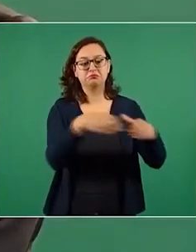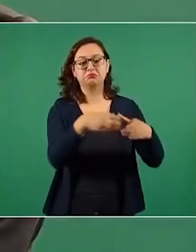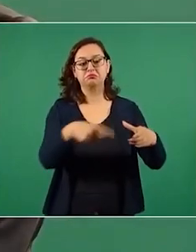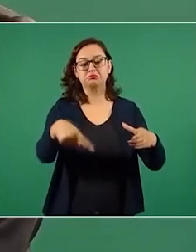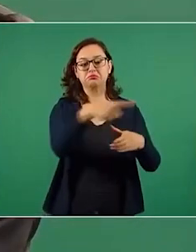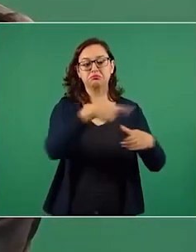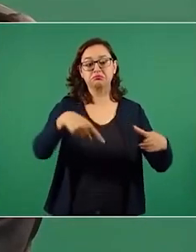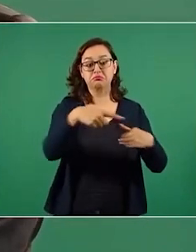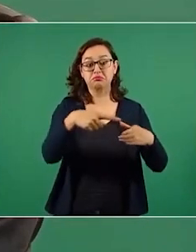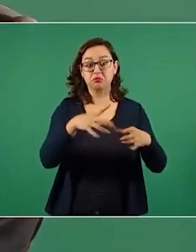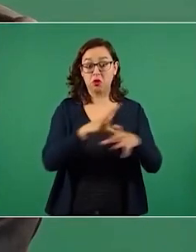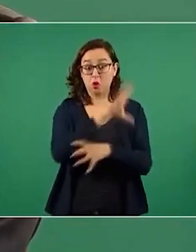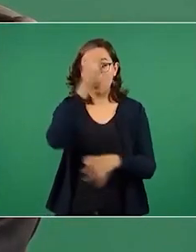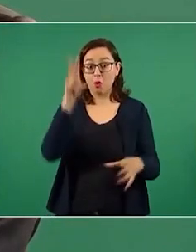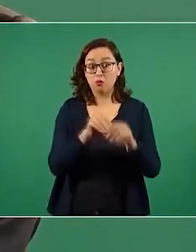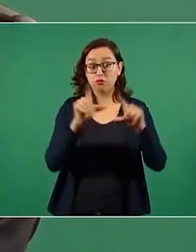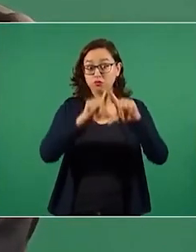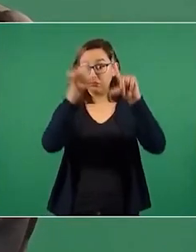afortunadamente.